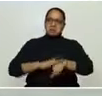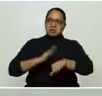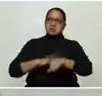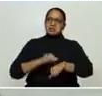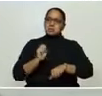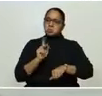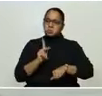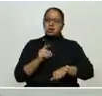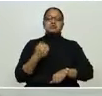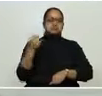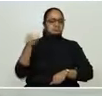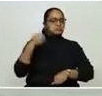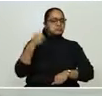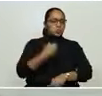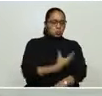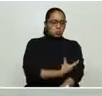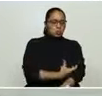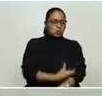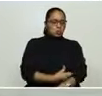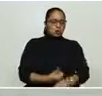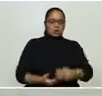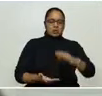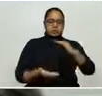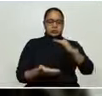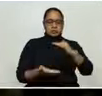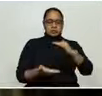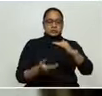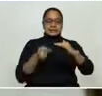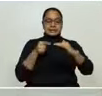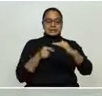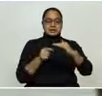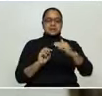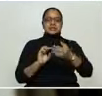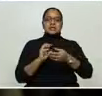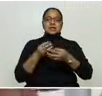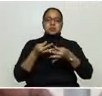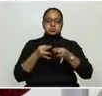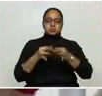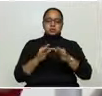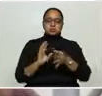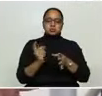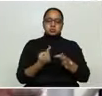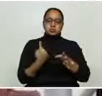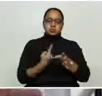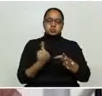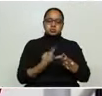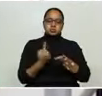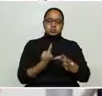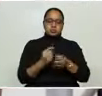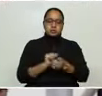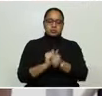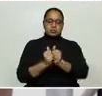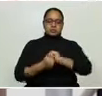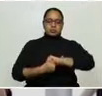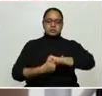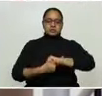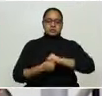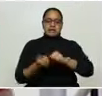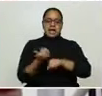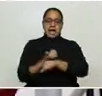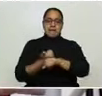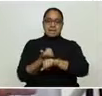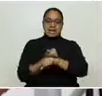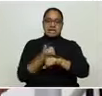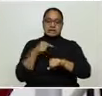protocolos que se están estudiando en todo el mundo. Hay algunos más prometedores que otros. Tal vez